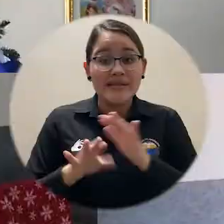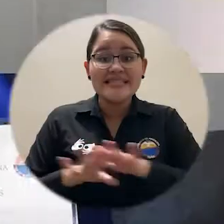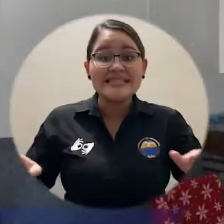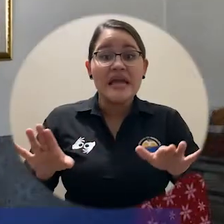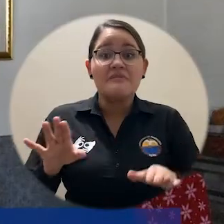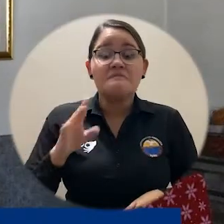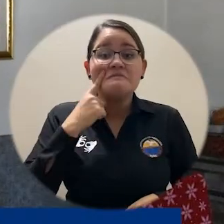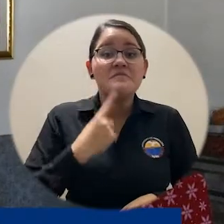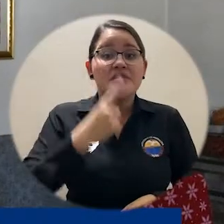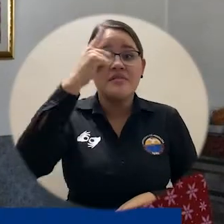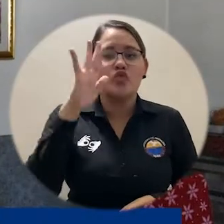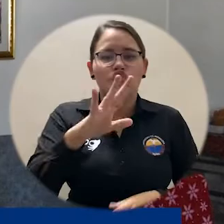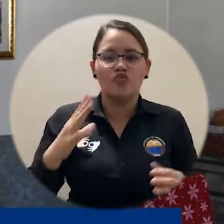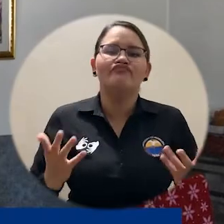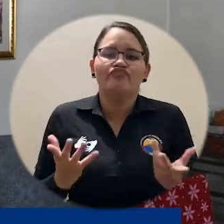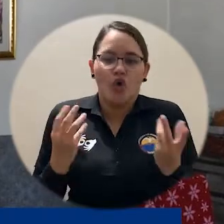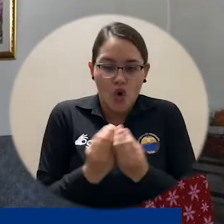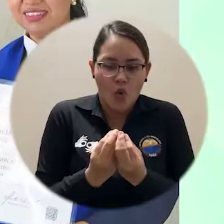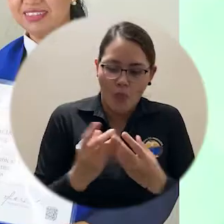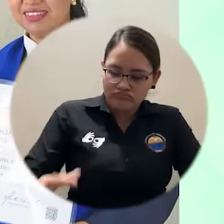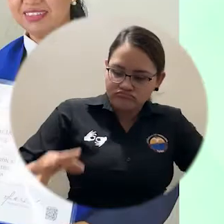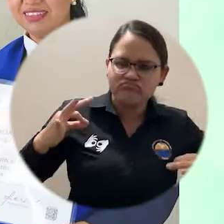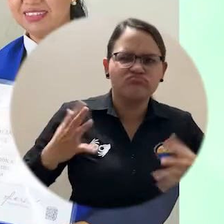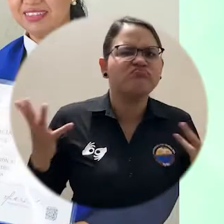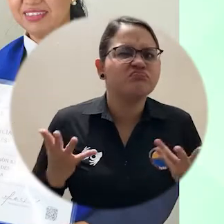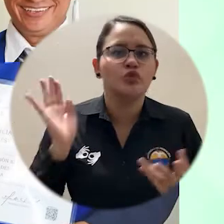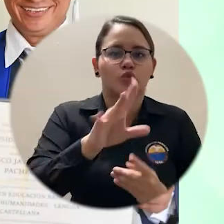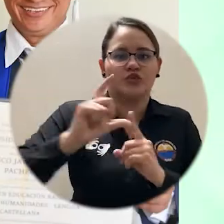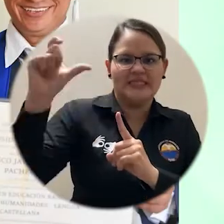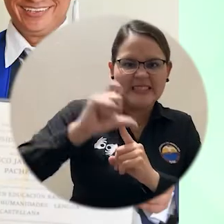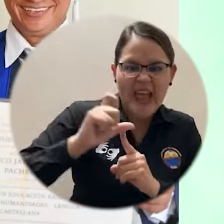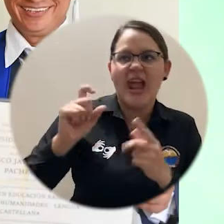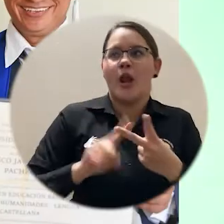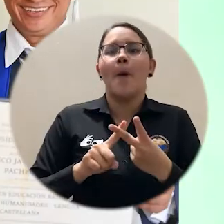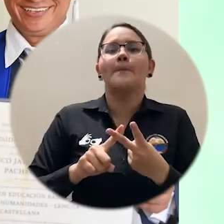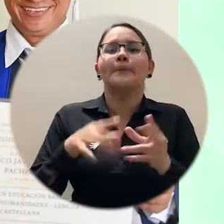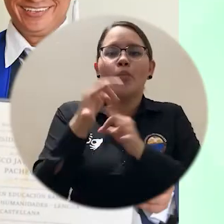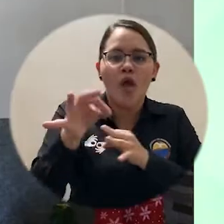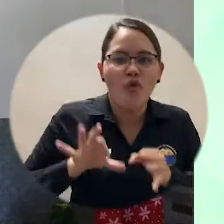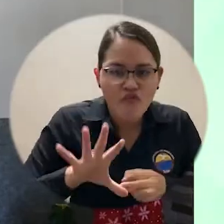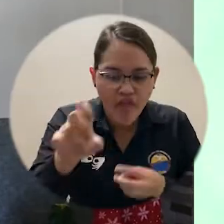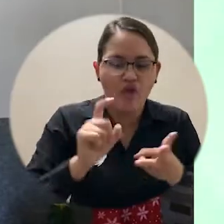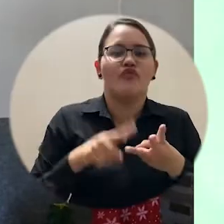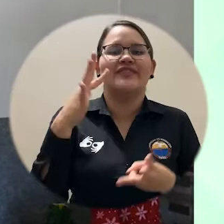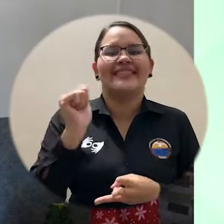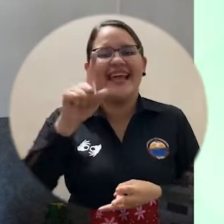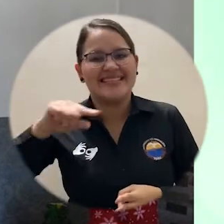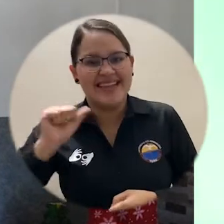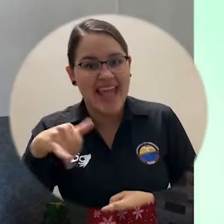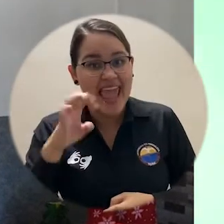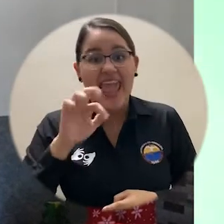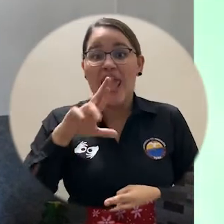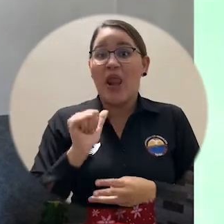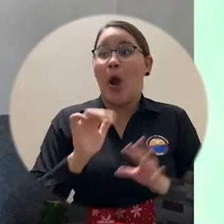Hoy somos la primera promoción que sale de Ciénaga, incluyendo Zona Danera, Pueblo Viejo, Tazajera. Hoy por hoy me siento orgulloso